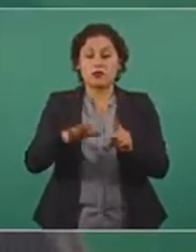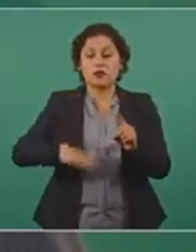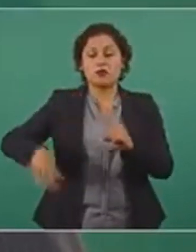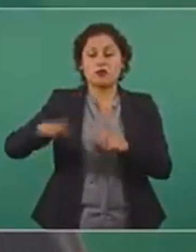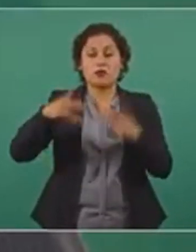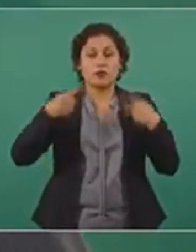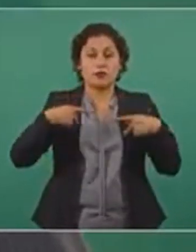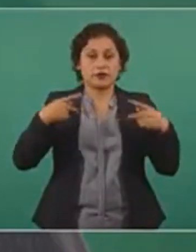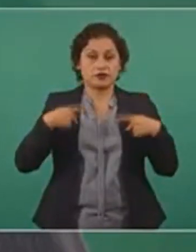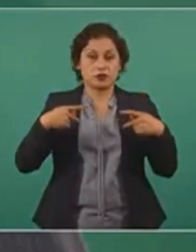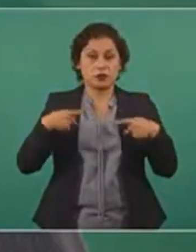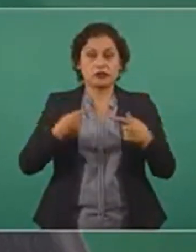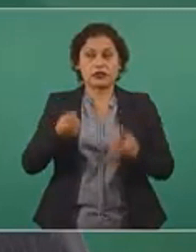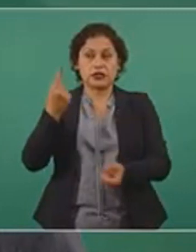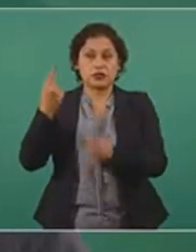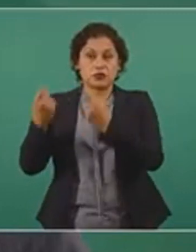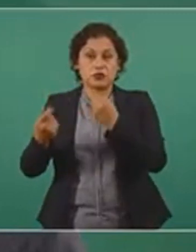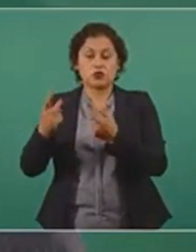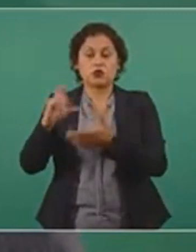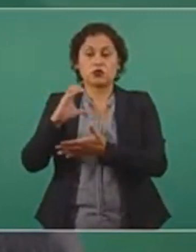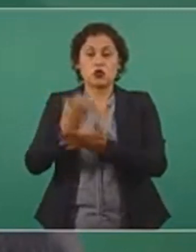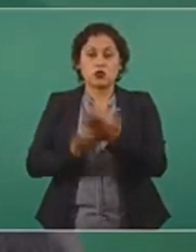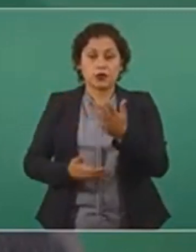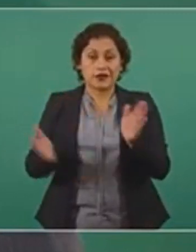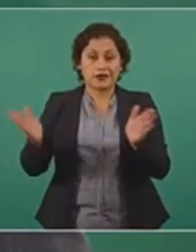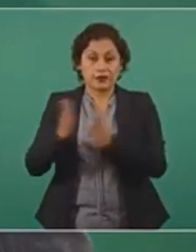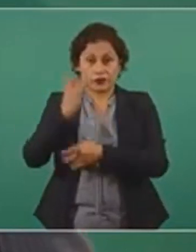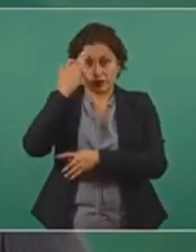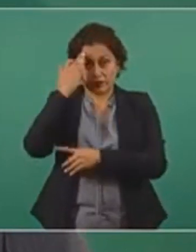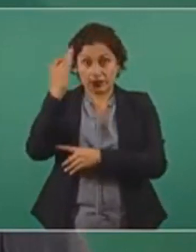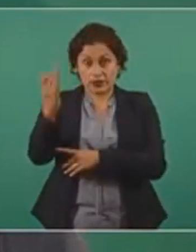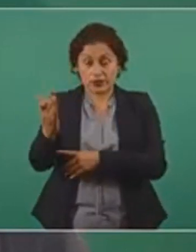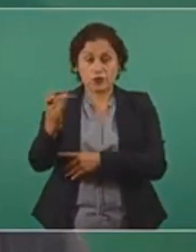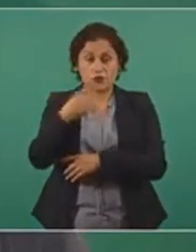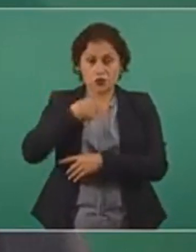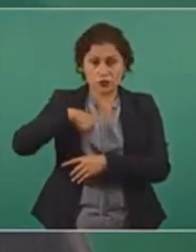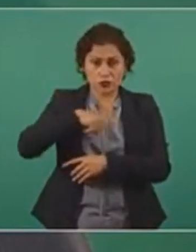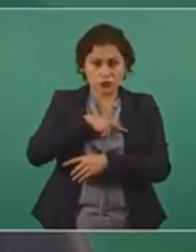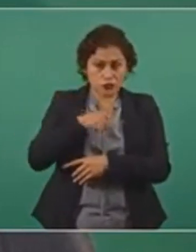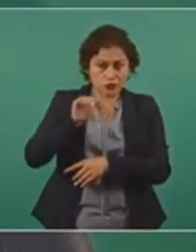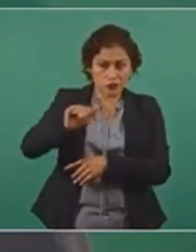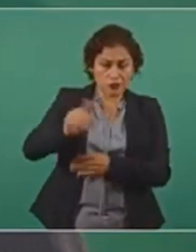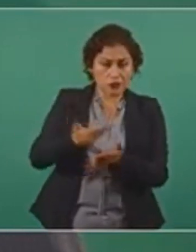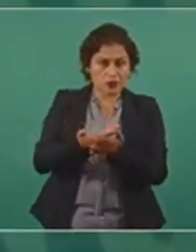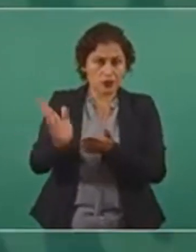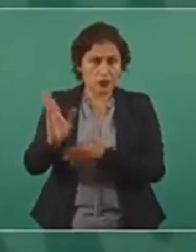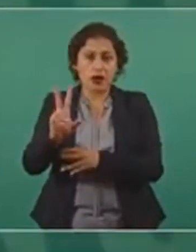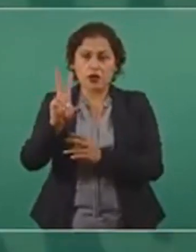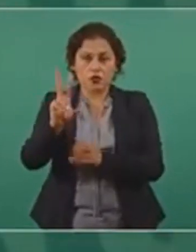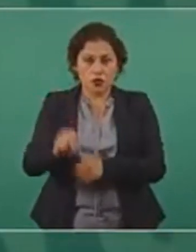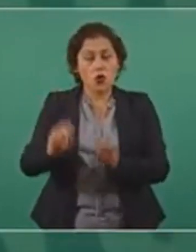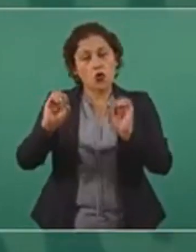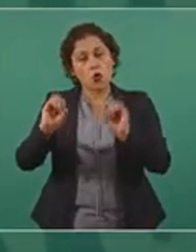trabajadores de base ni sindicalizados.